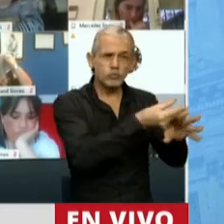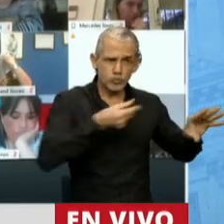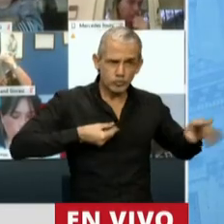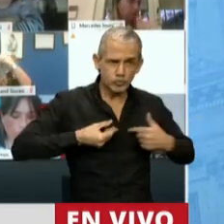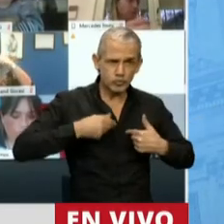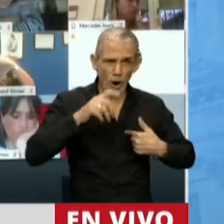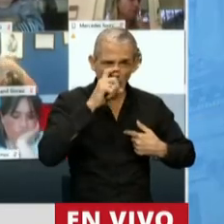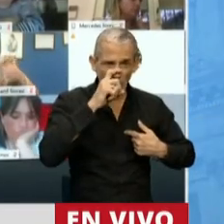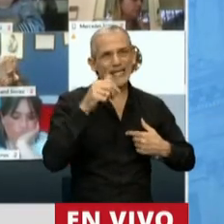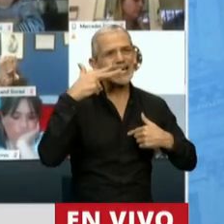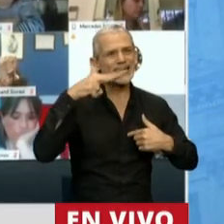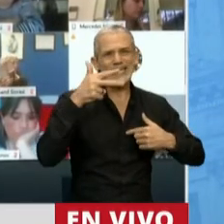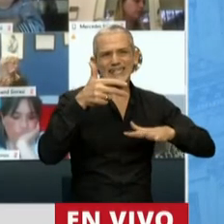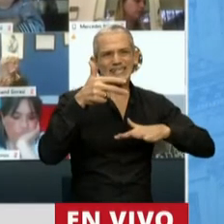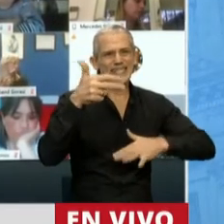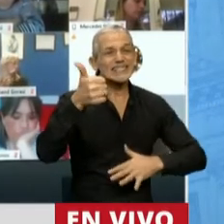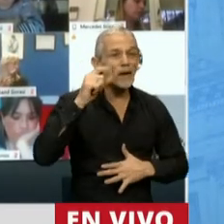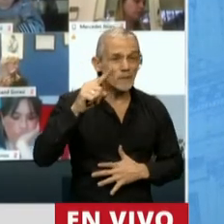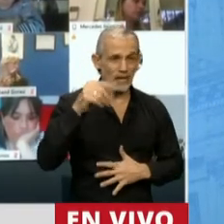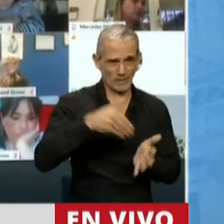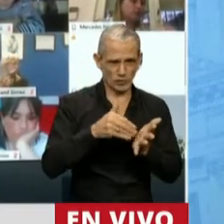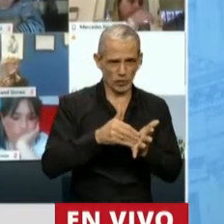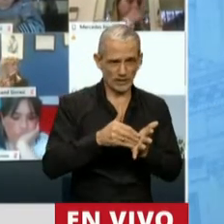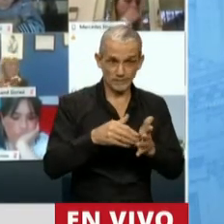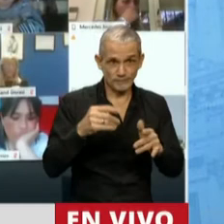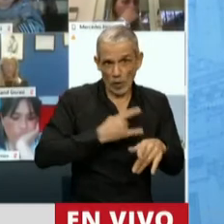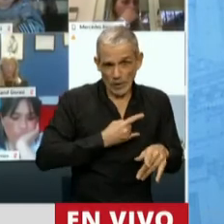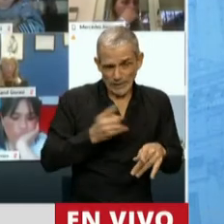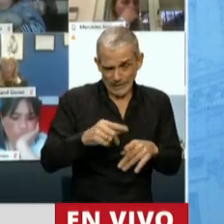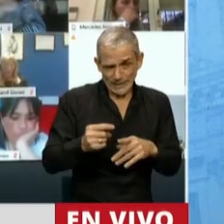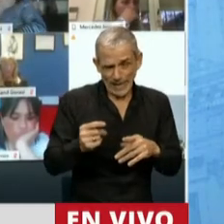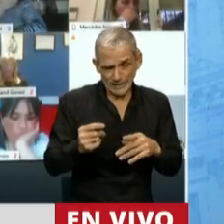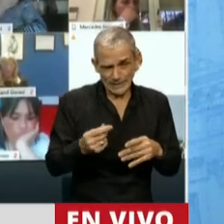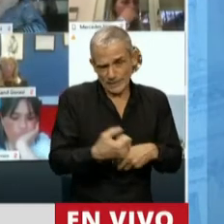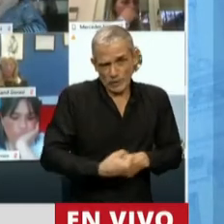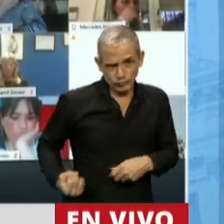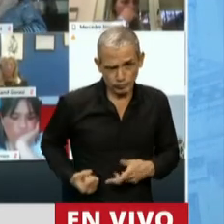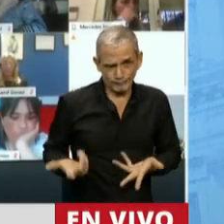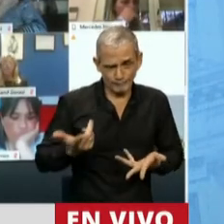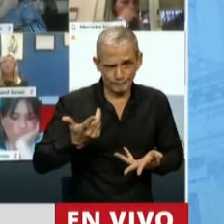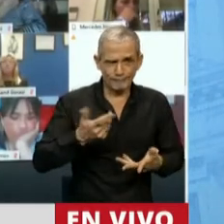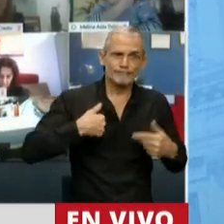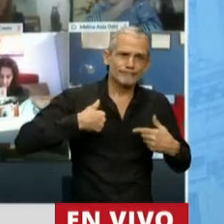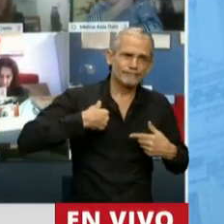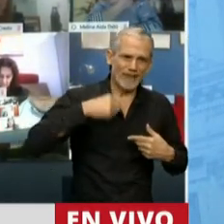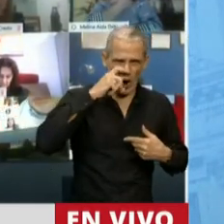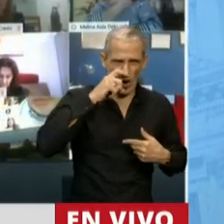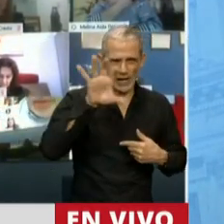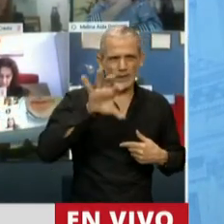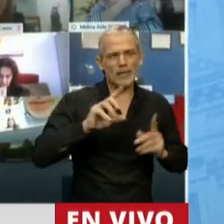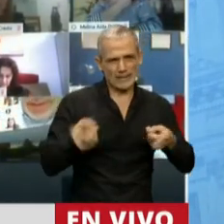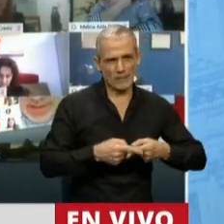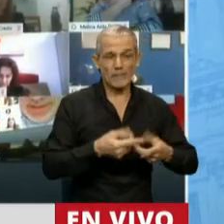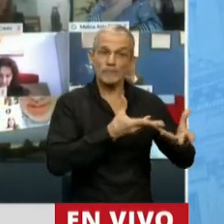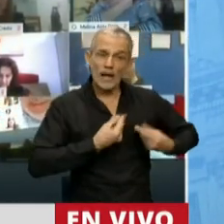4.000 millones menos que hay que apretarse, también los cinturones igual que las universidades, pero tiene que ser pareja. Las ayudas de 3